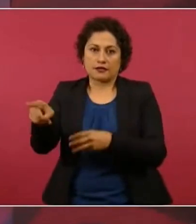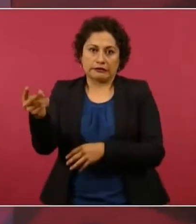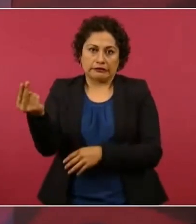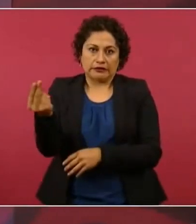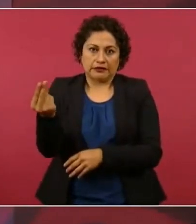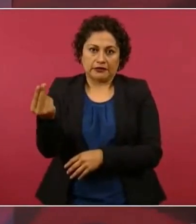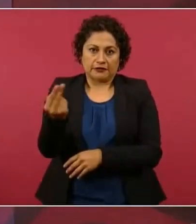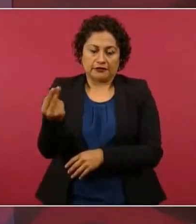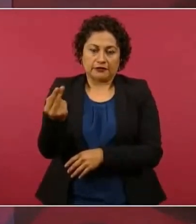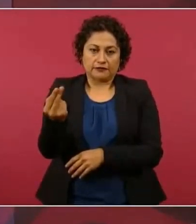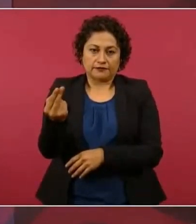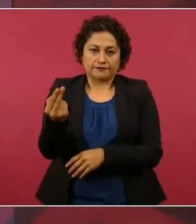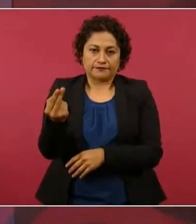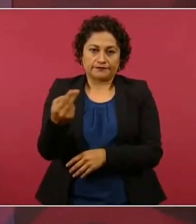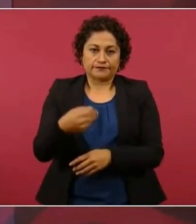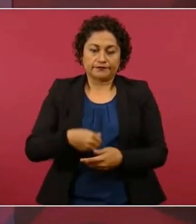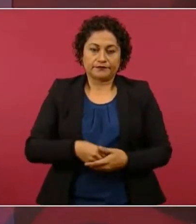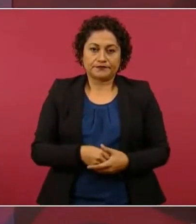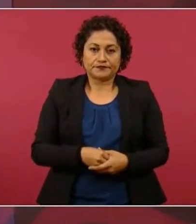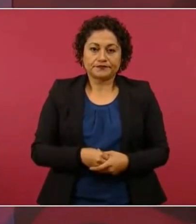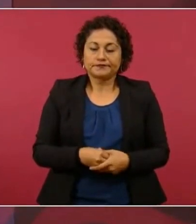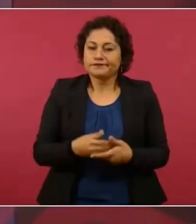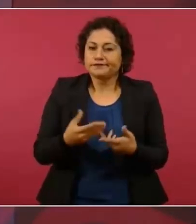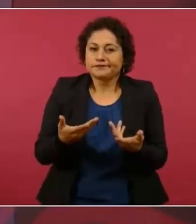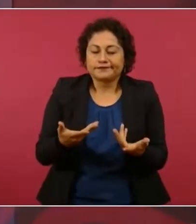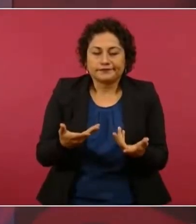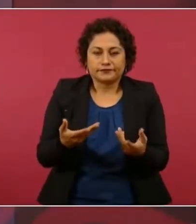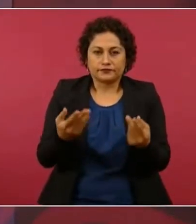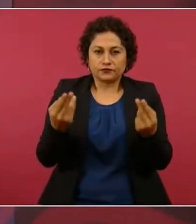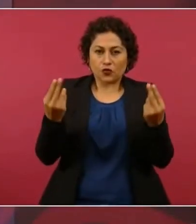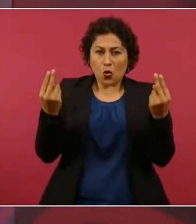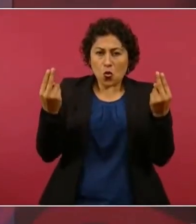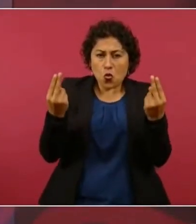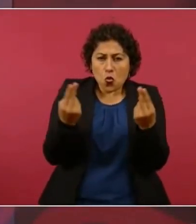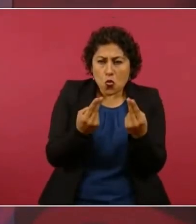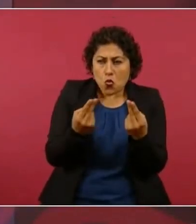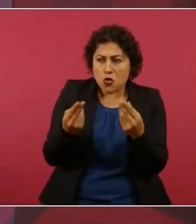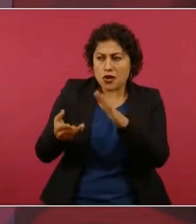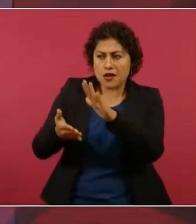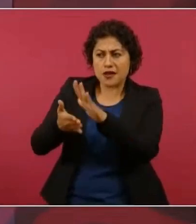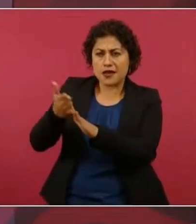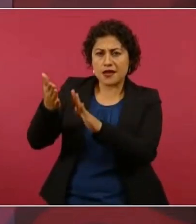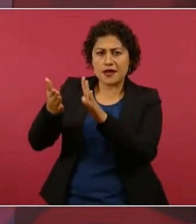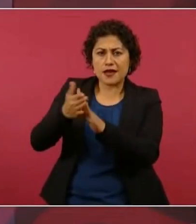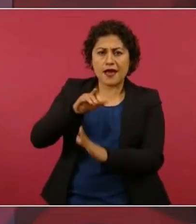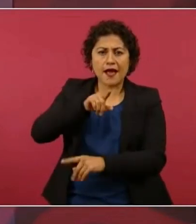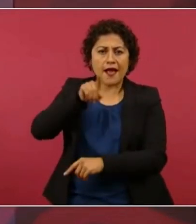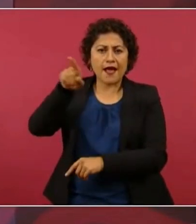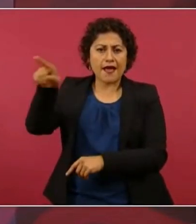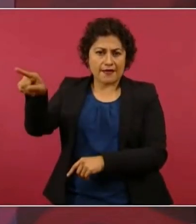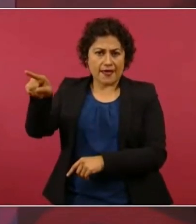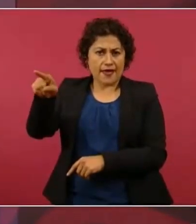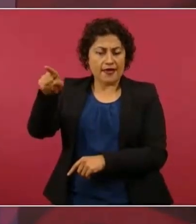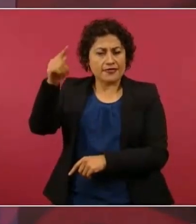el que había con urgencia que hacer el aeropuerto de Texcoco,